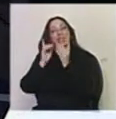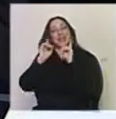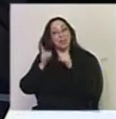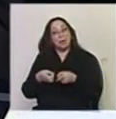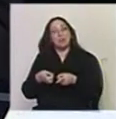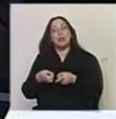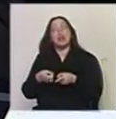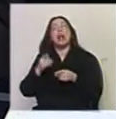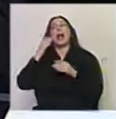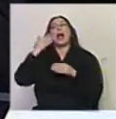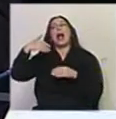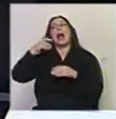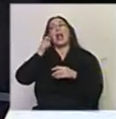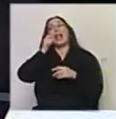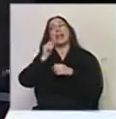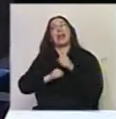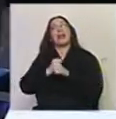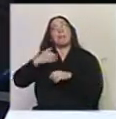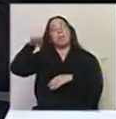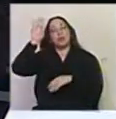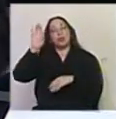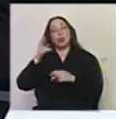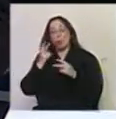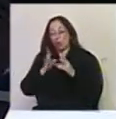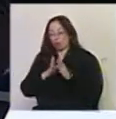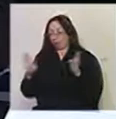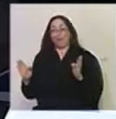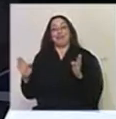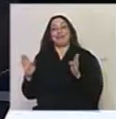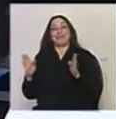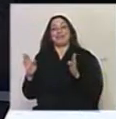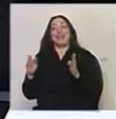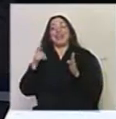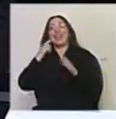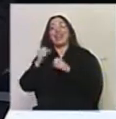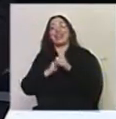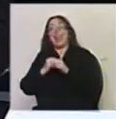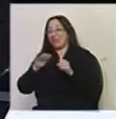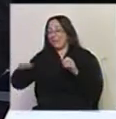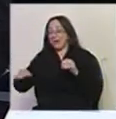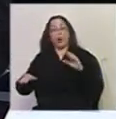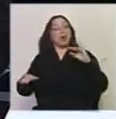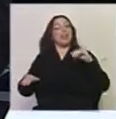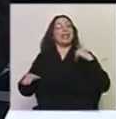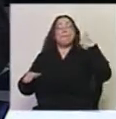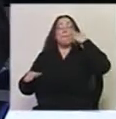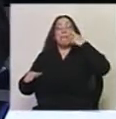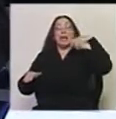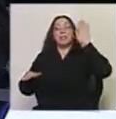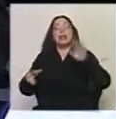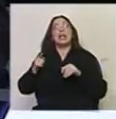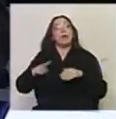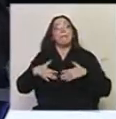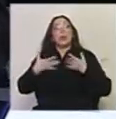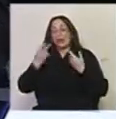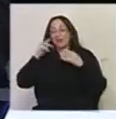para adultos mayores. Entonces, tenemos como los dos extremos etarios de la población juntos, lo cual es súper emotivo